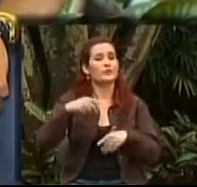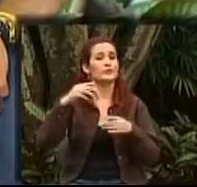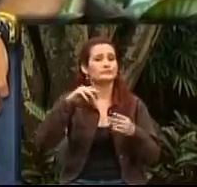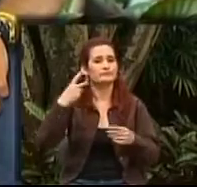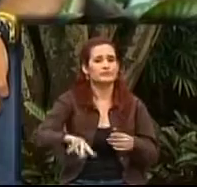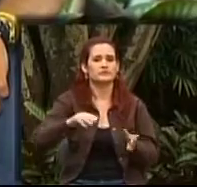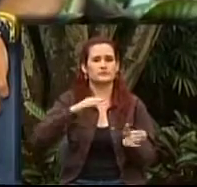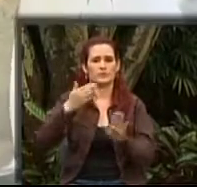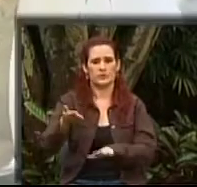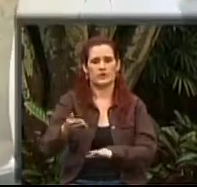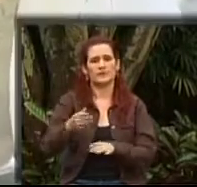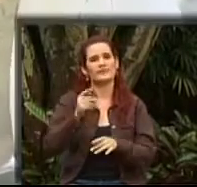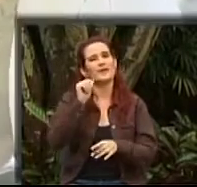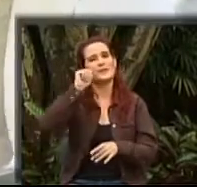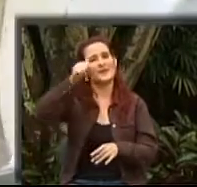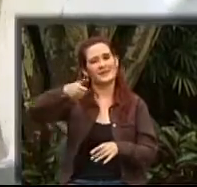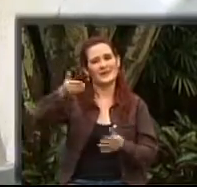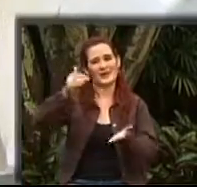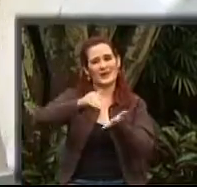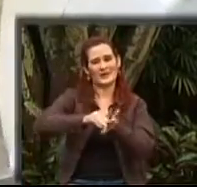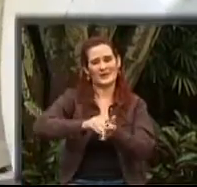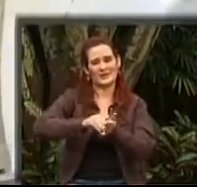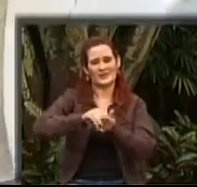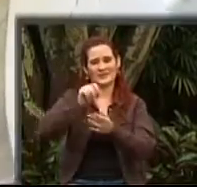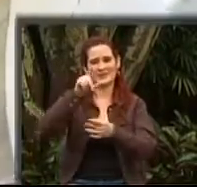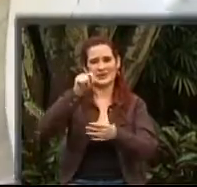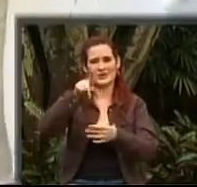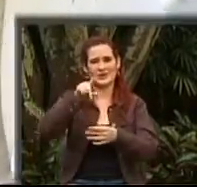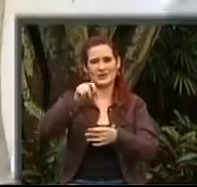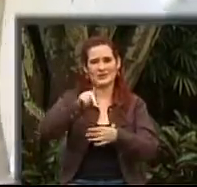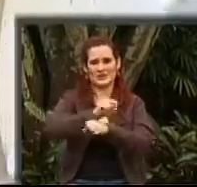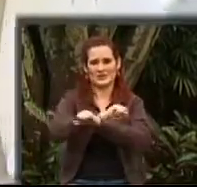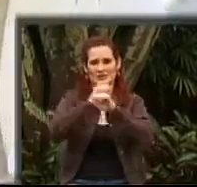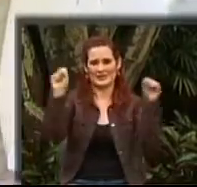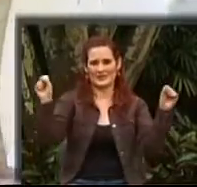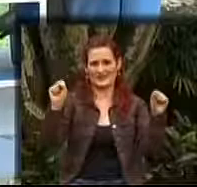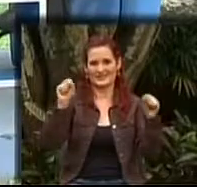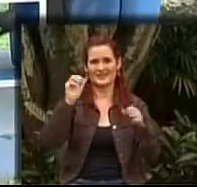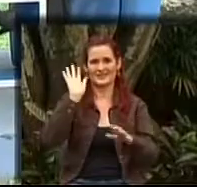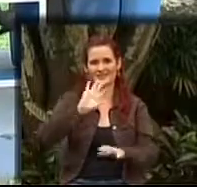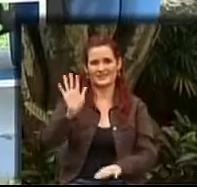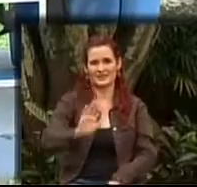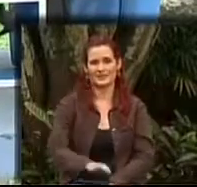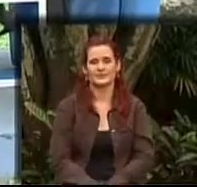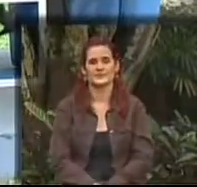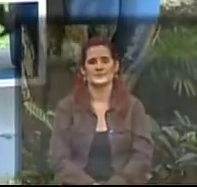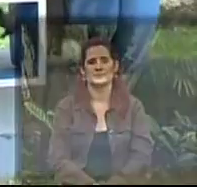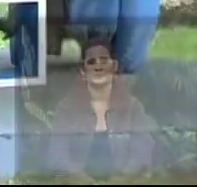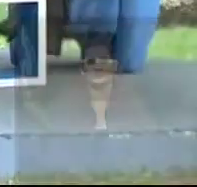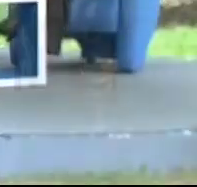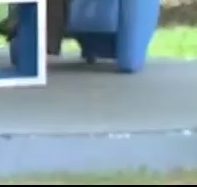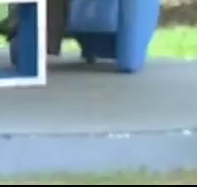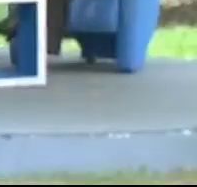Doctora Beatriz, hasta mañana. Hasta mañana. Y todos, mañana a las 11 de la mañana. Chao. Chao.